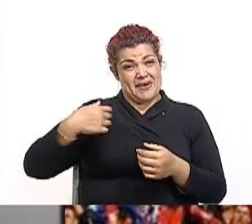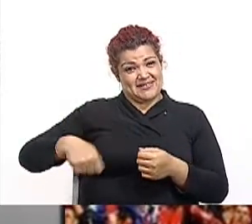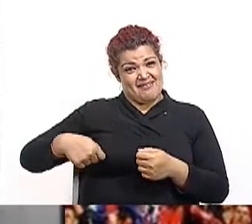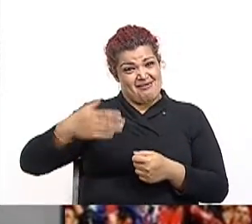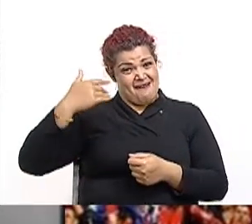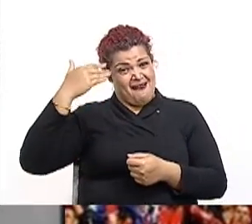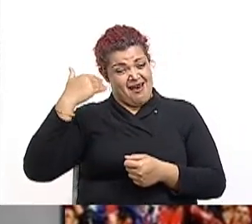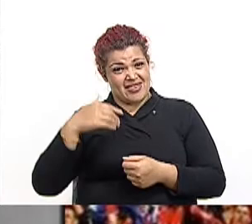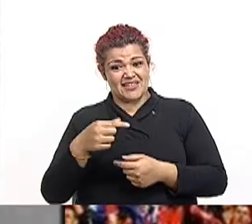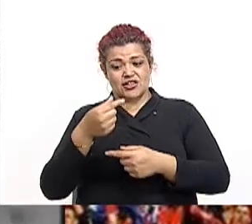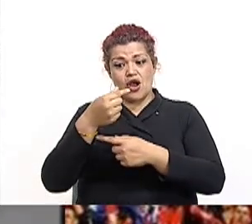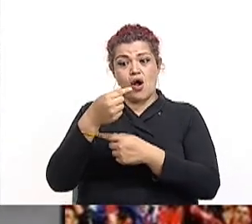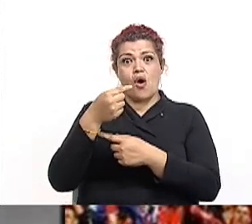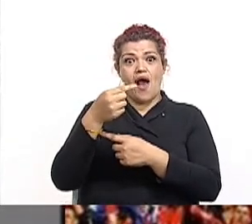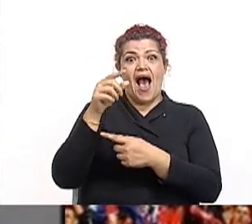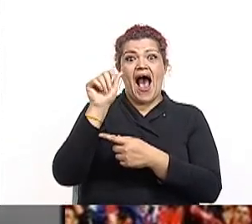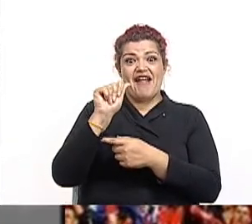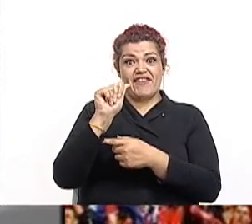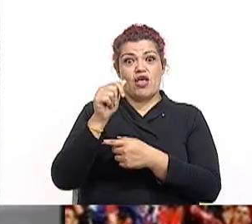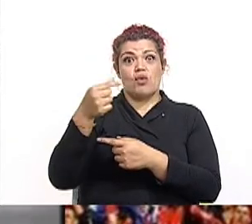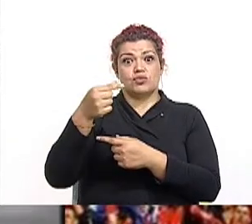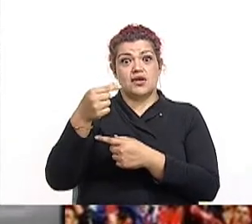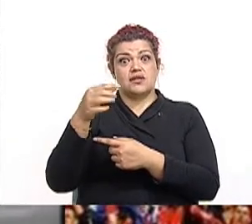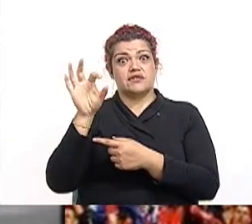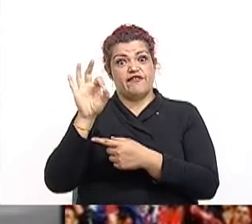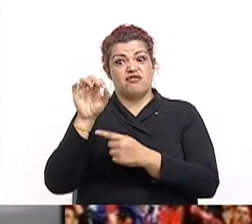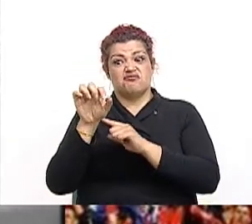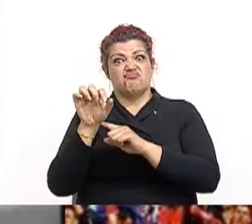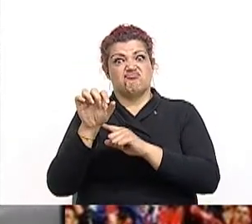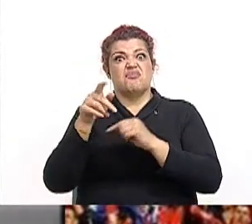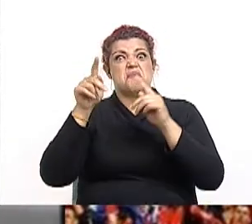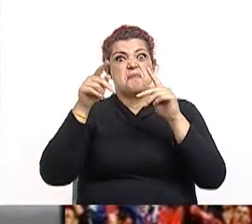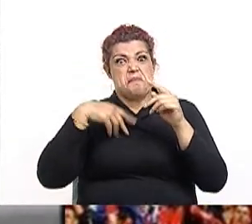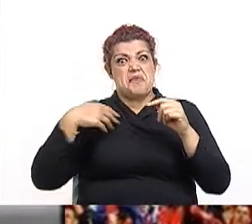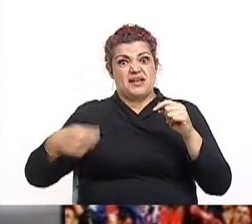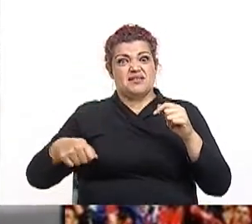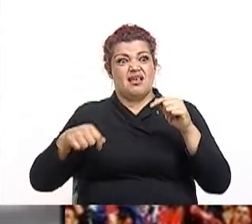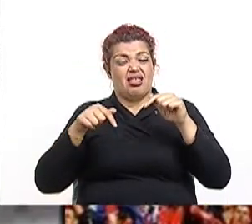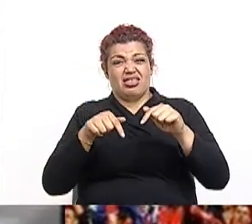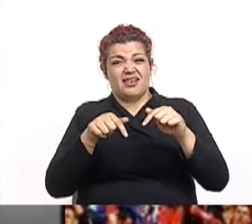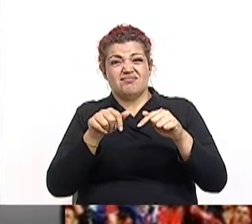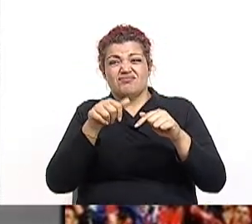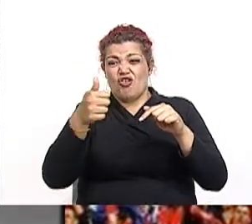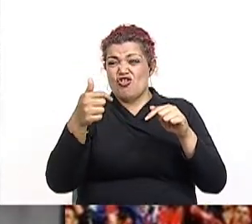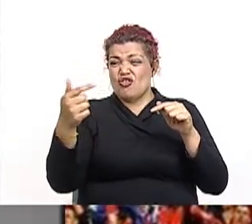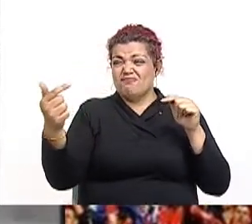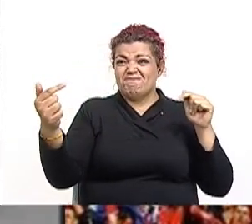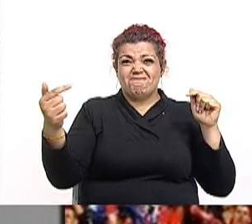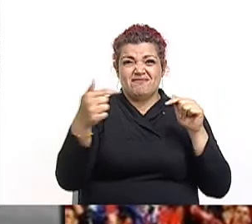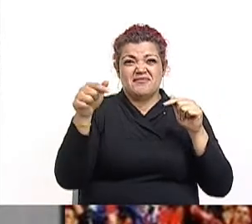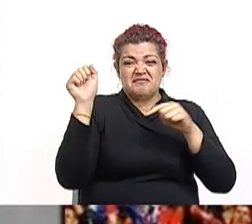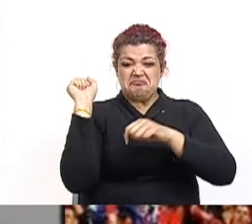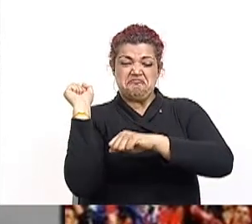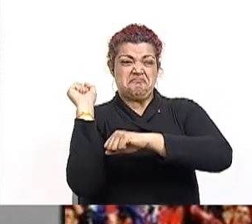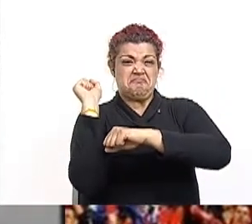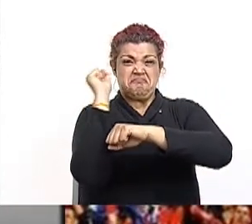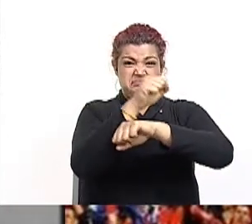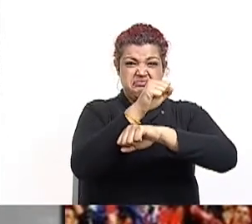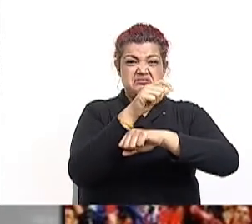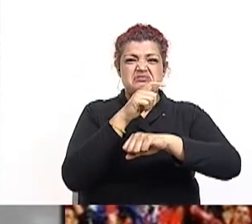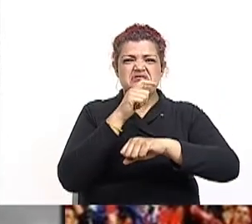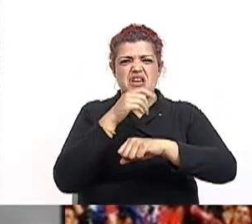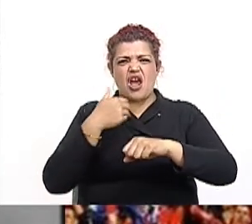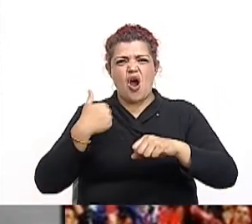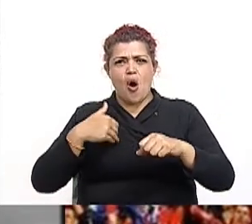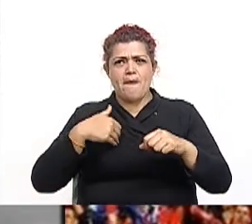Flores. Flores domina el esférico, la baja con una coordinación de manual. Busca la banda izquierda, se quita uno, dos, tres rivales. Avanza Flores, levanta la cabeza al deportista herediano. Lanza un pase